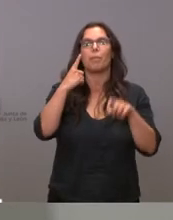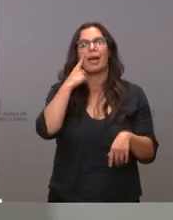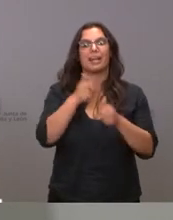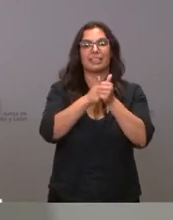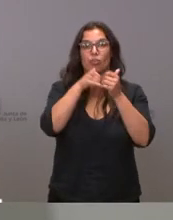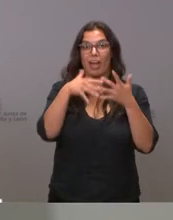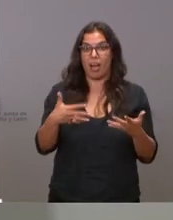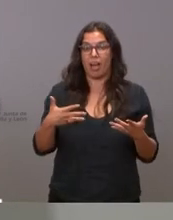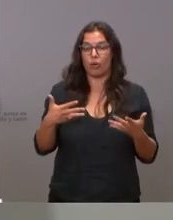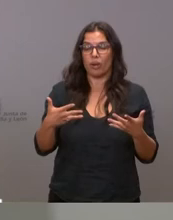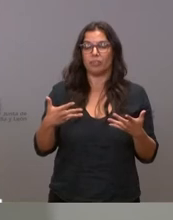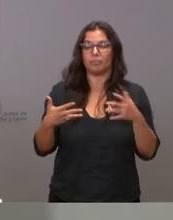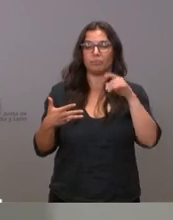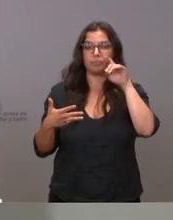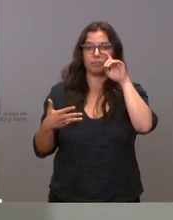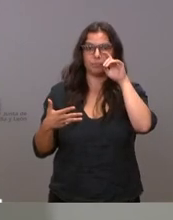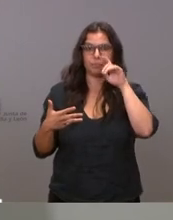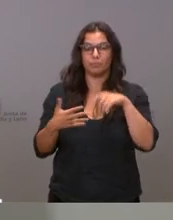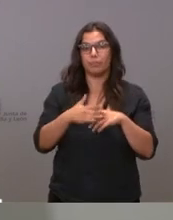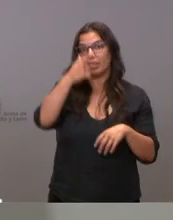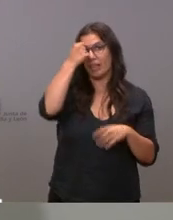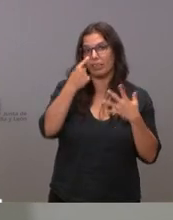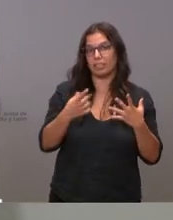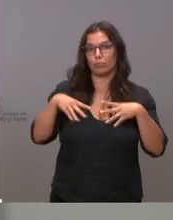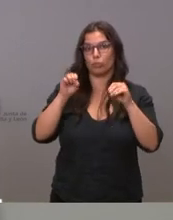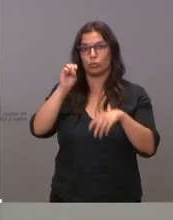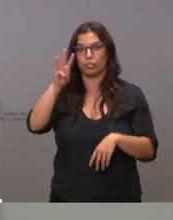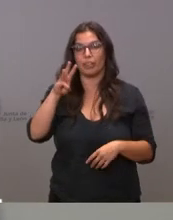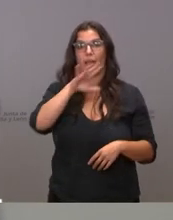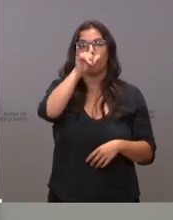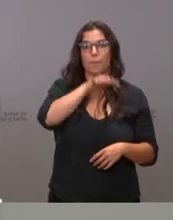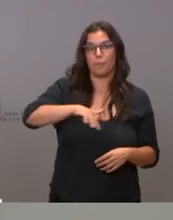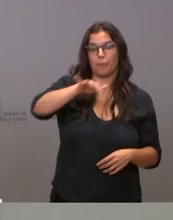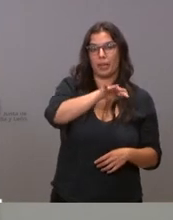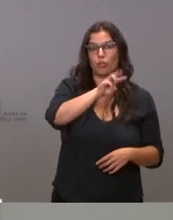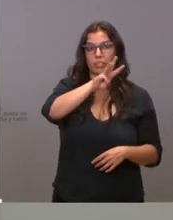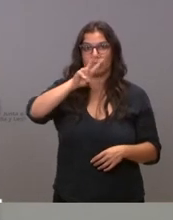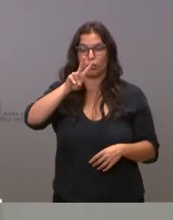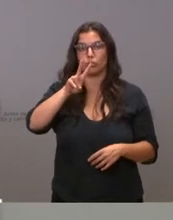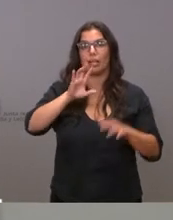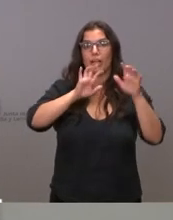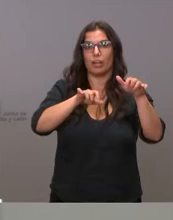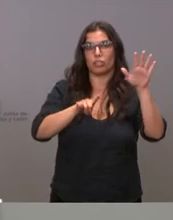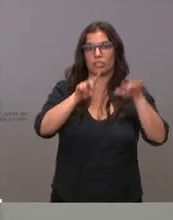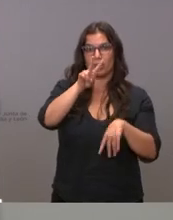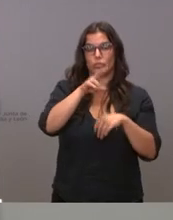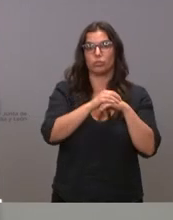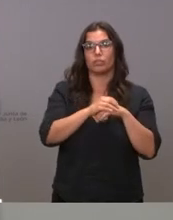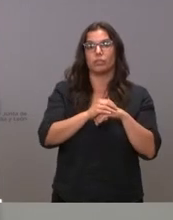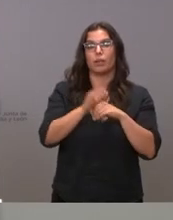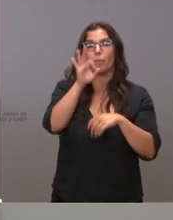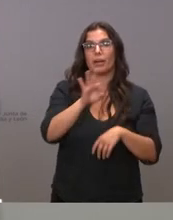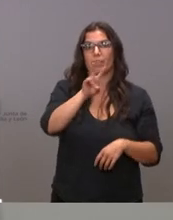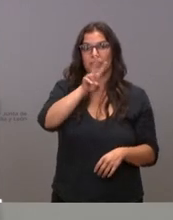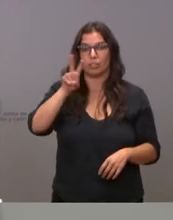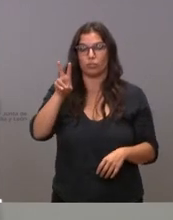este momento en Ávila hay 6 en Burgos 13 en El Bierzo hay 32 en León 62 en Valencia 22